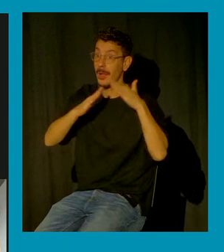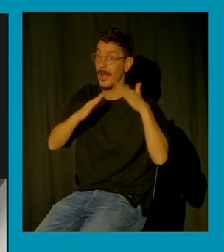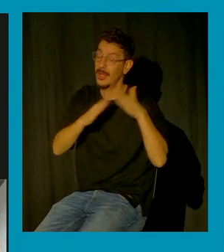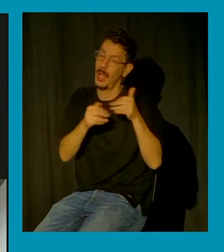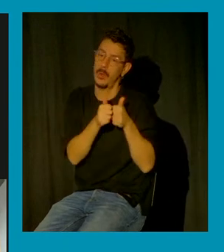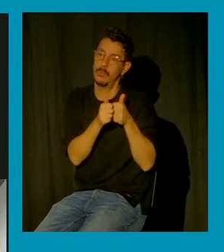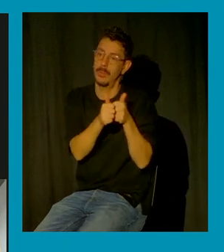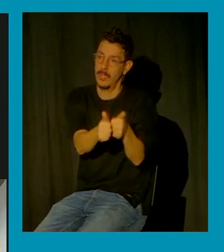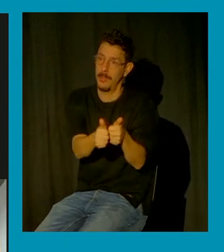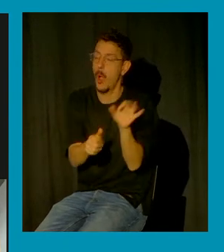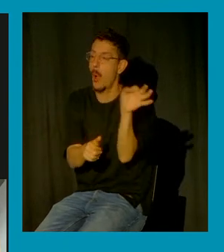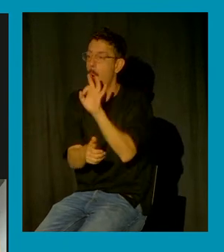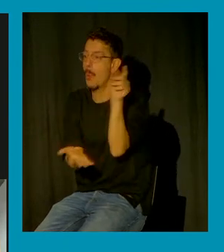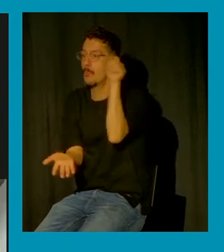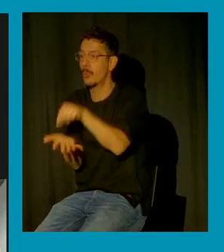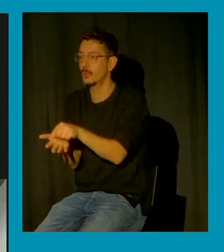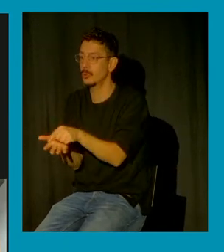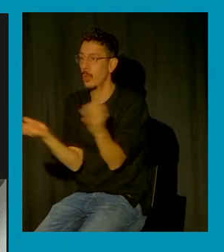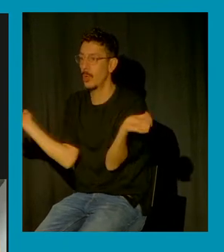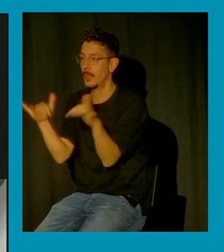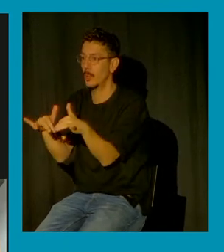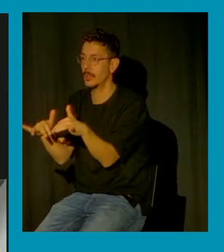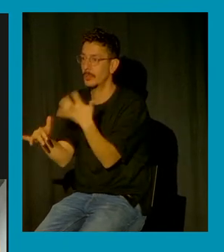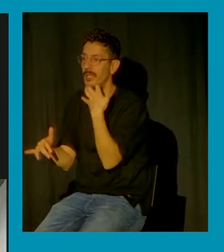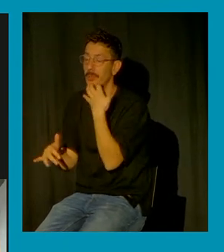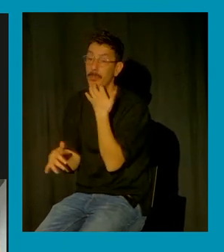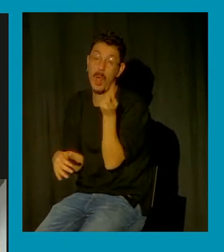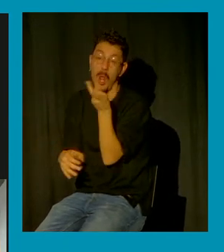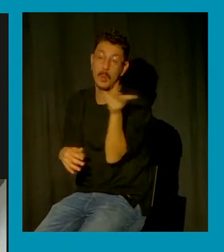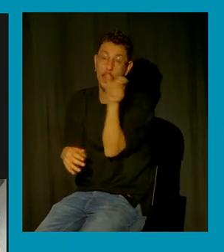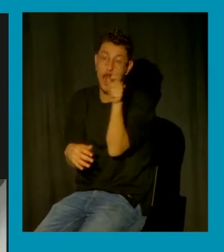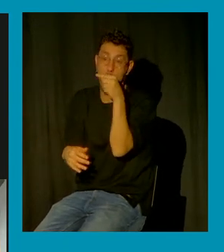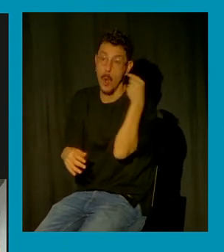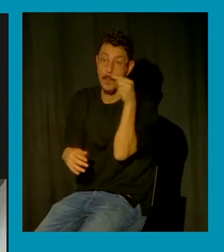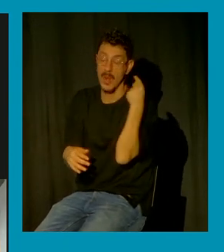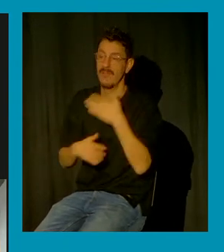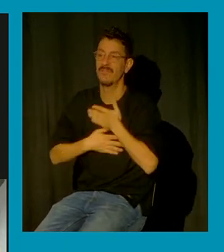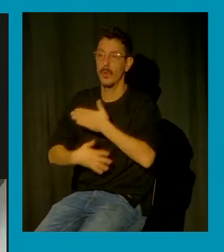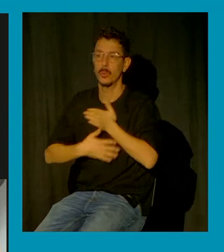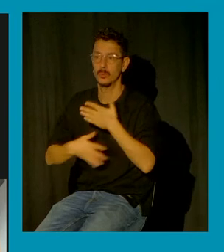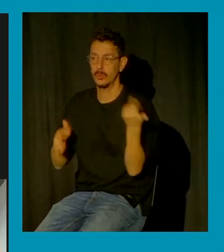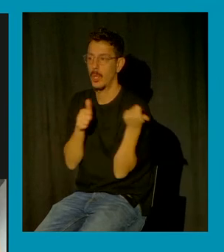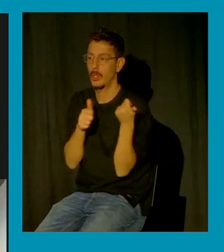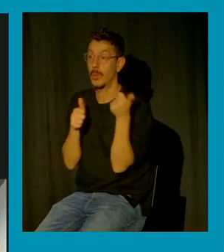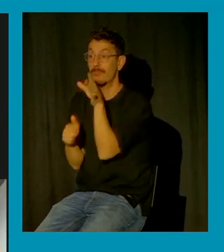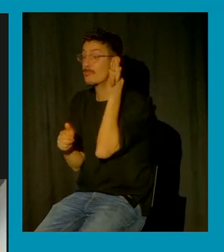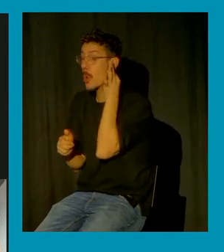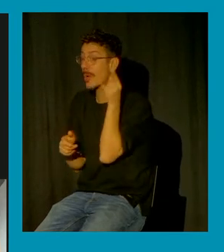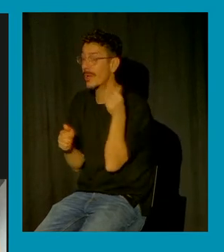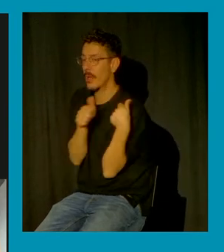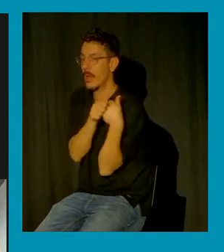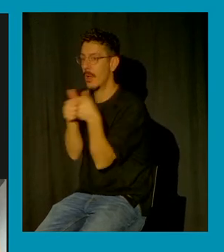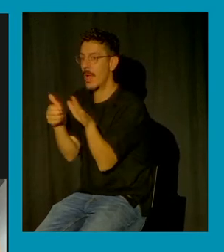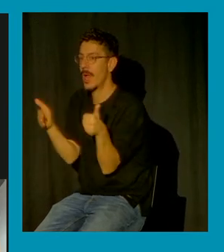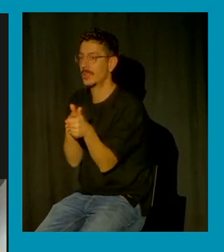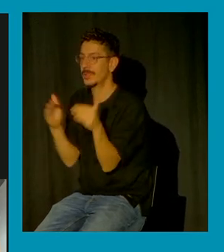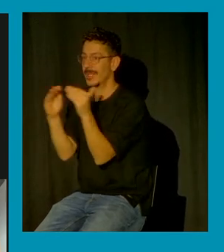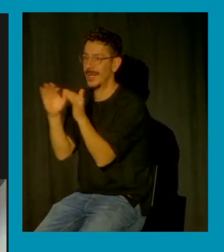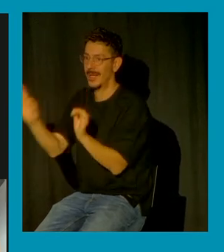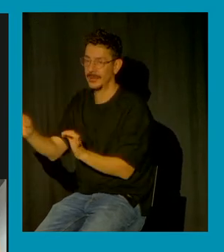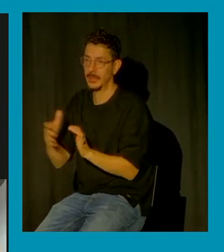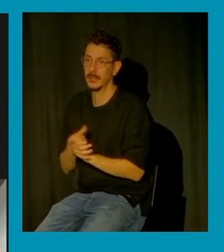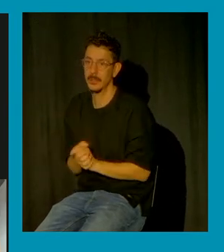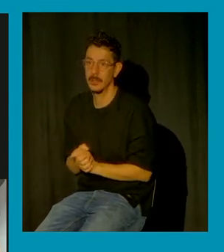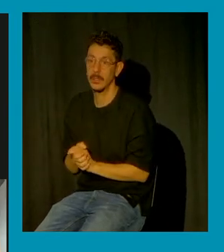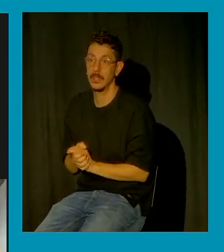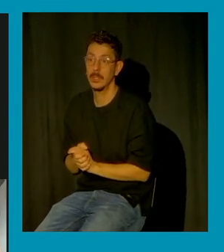de puntos de encuentro en los que varios hombres voluntarios acompañan a mujeres hasta sus casas ¿no? mientras nos